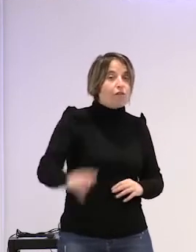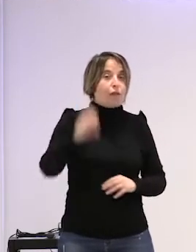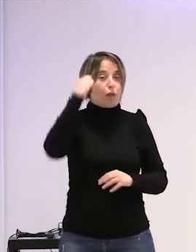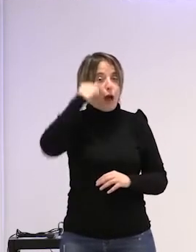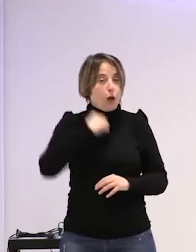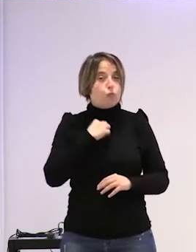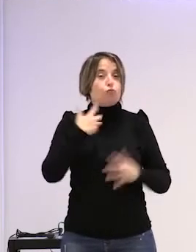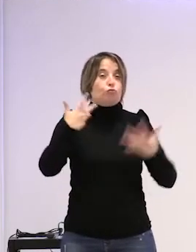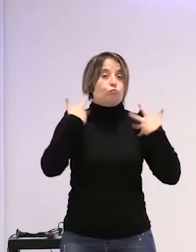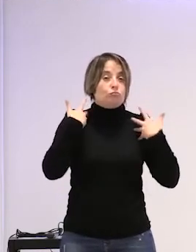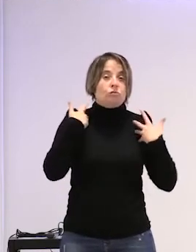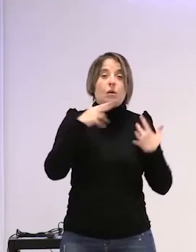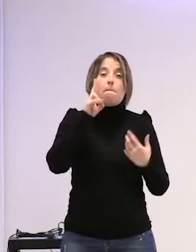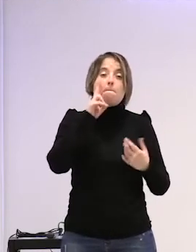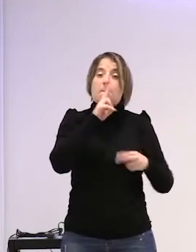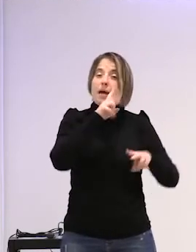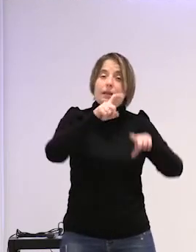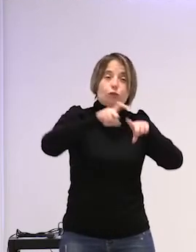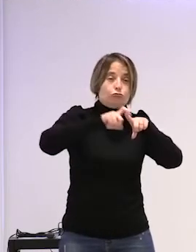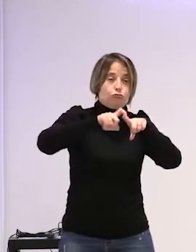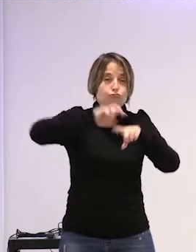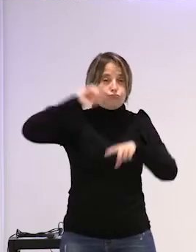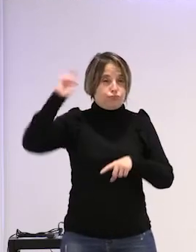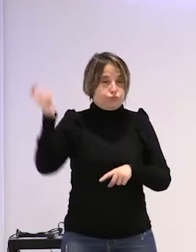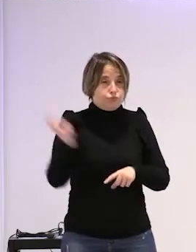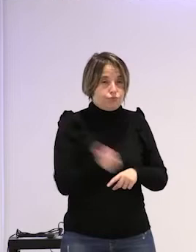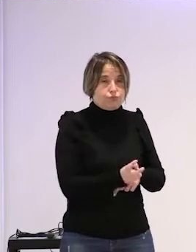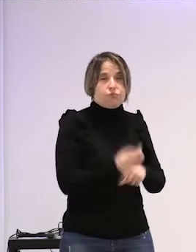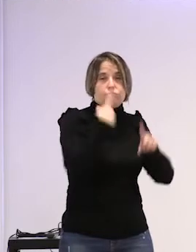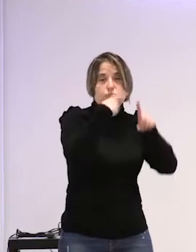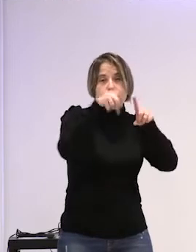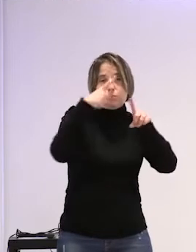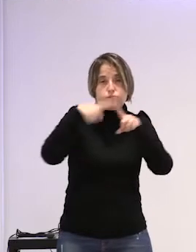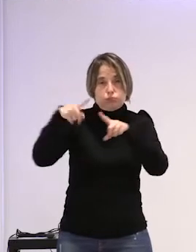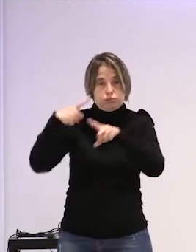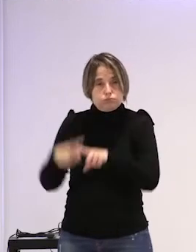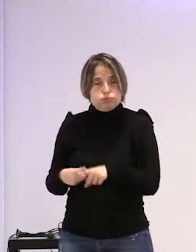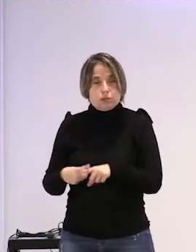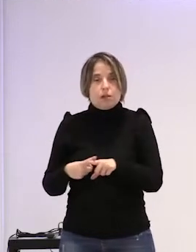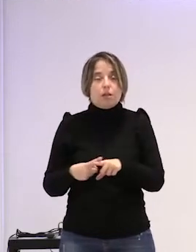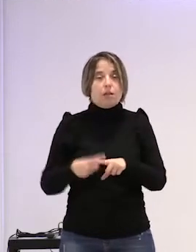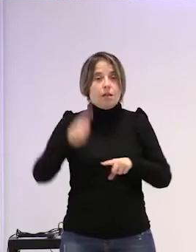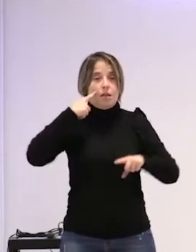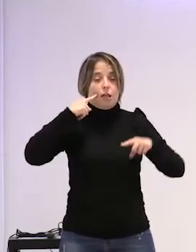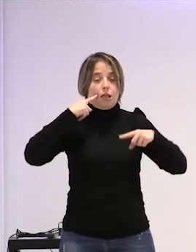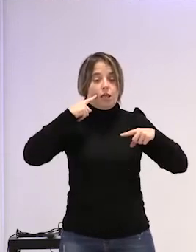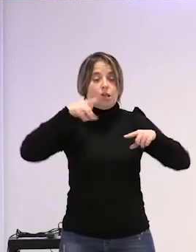hay muchas madres ¿eh? muy distintas y que reaccionan